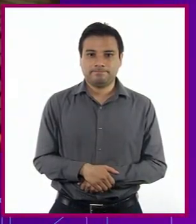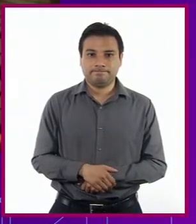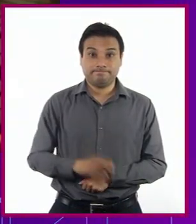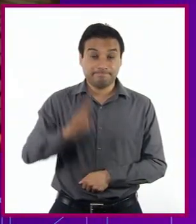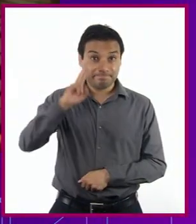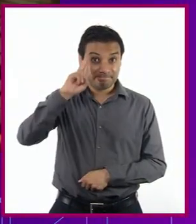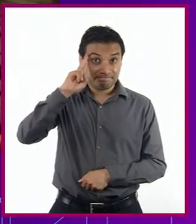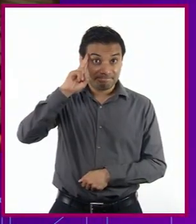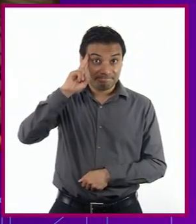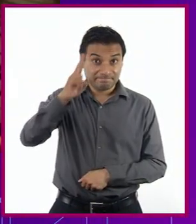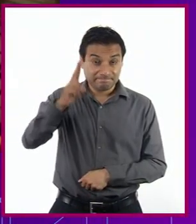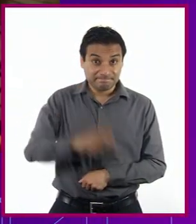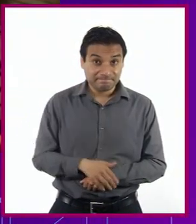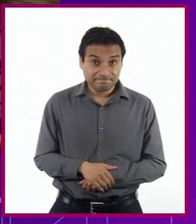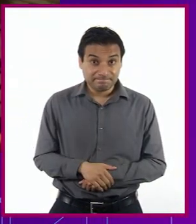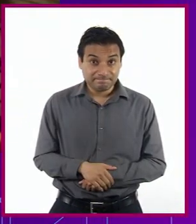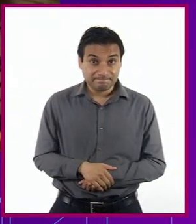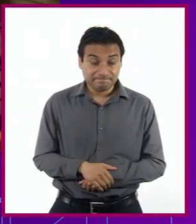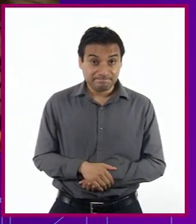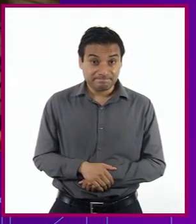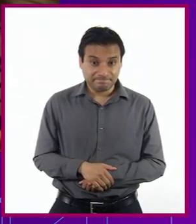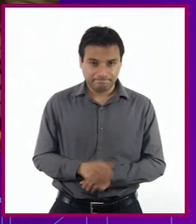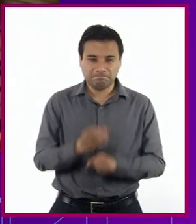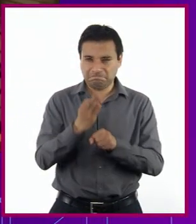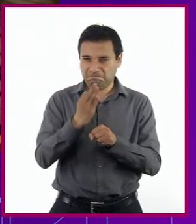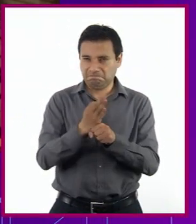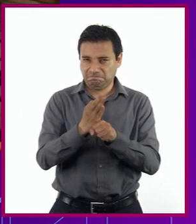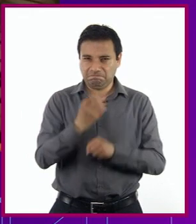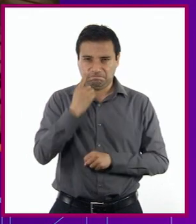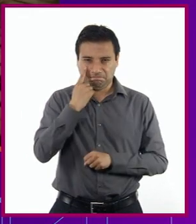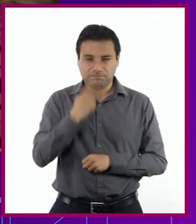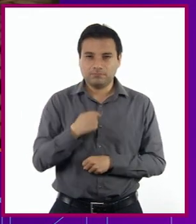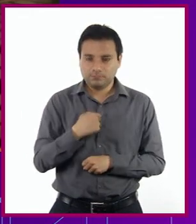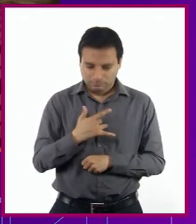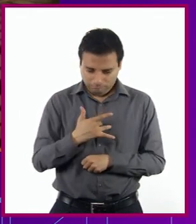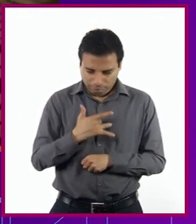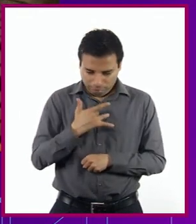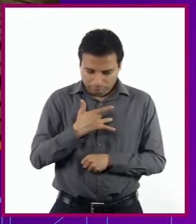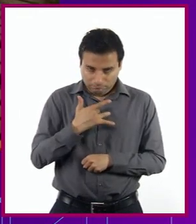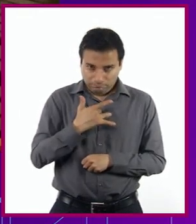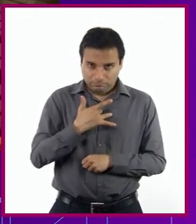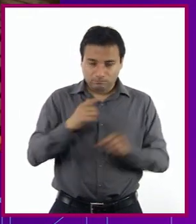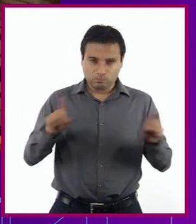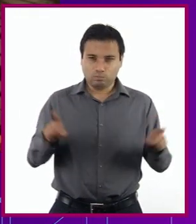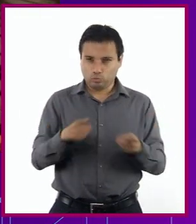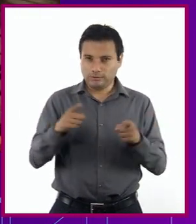Hola, voy a tratar de expresar un poco a través de la música cómo me he sentido en estos tiempos.